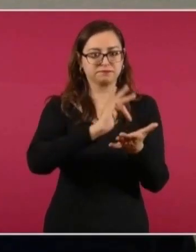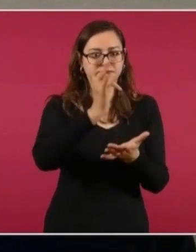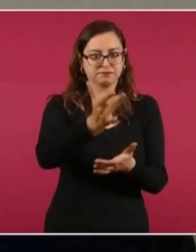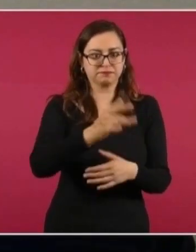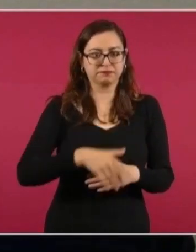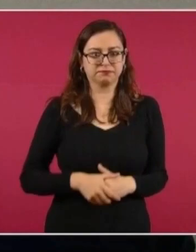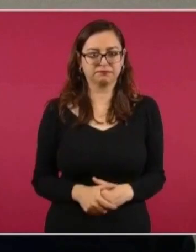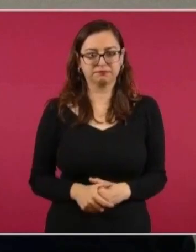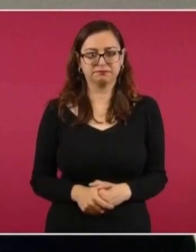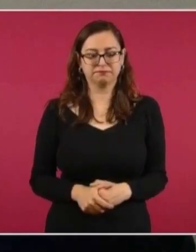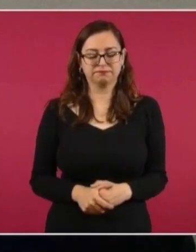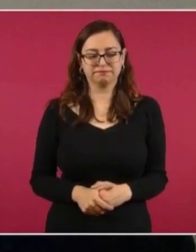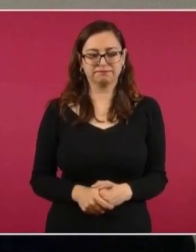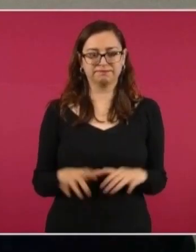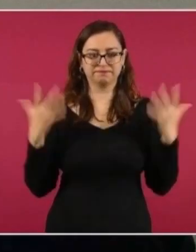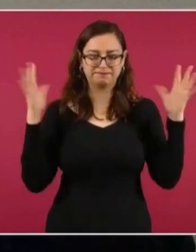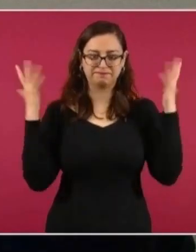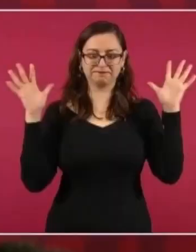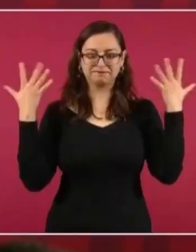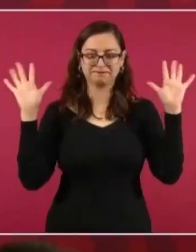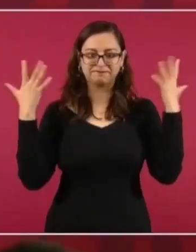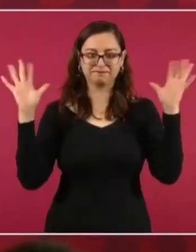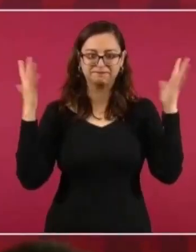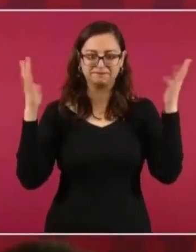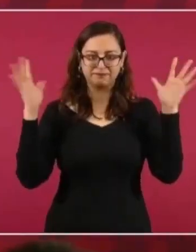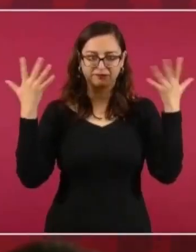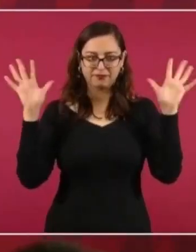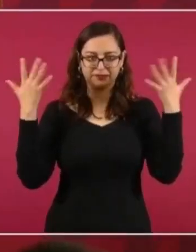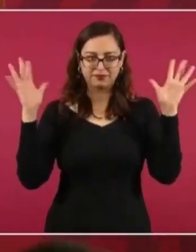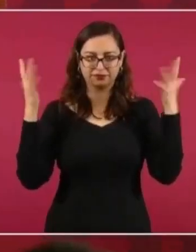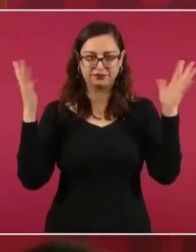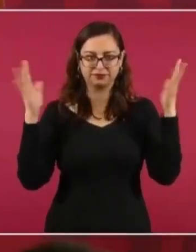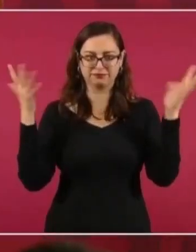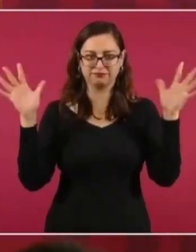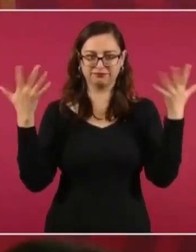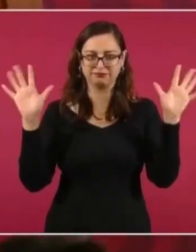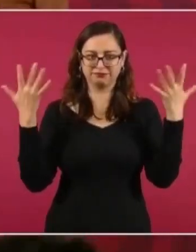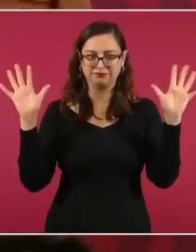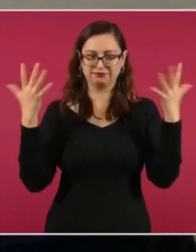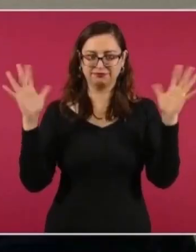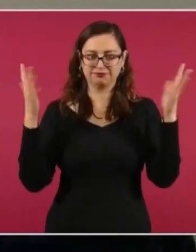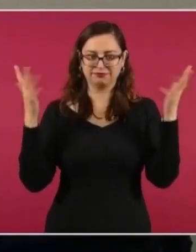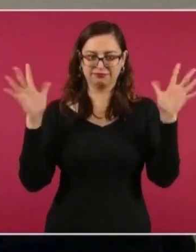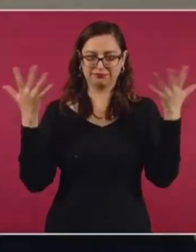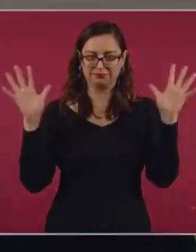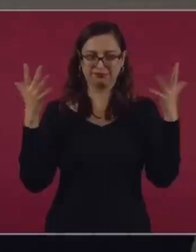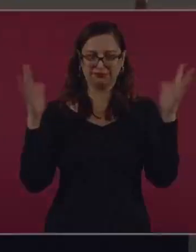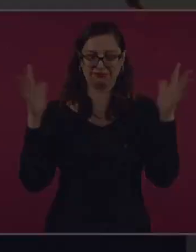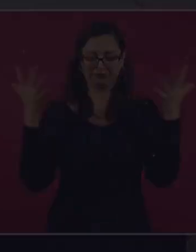viernes cuando se dé a conocer al nuevo titular de la Secretaría de Economía. Uno TV